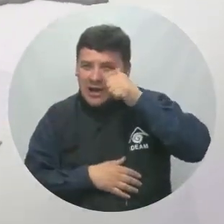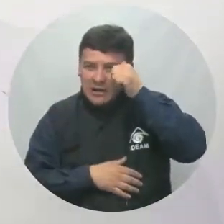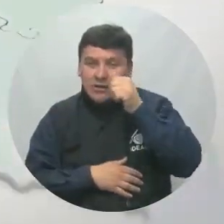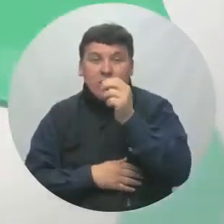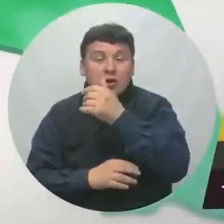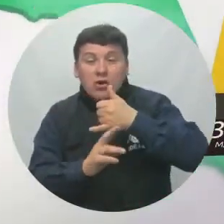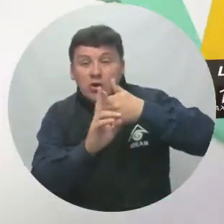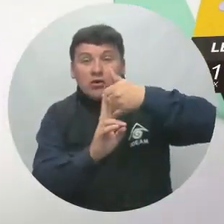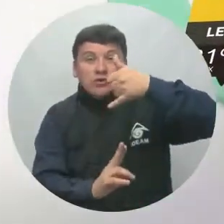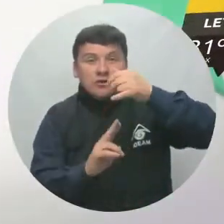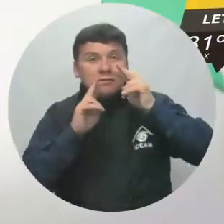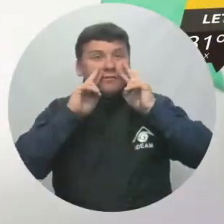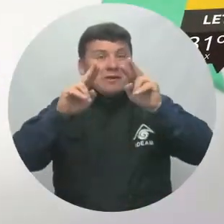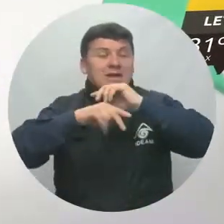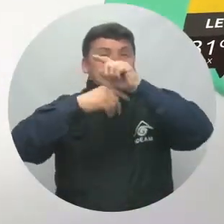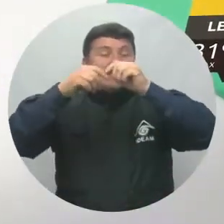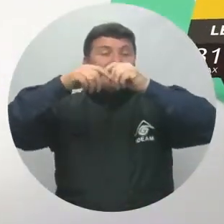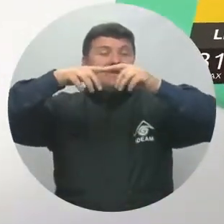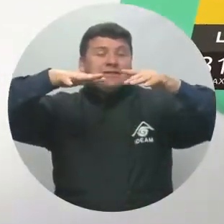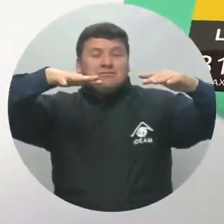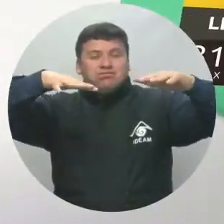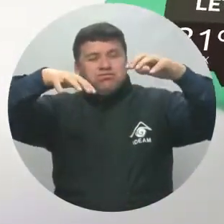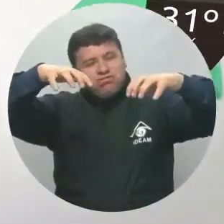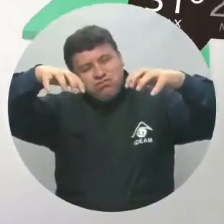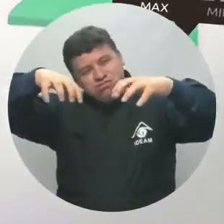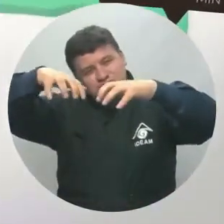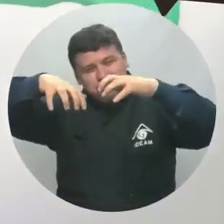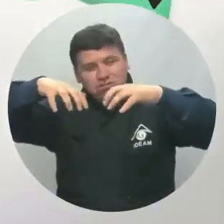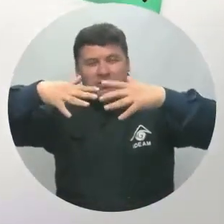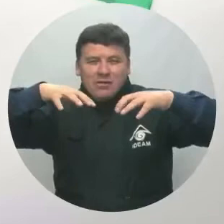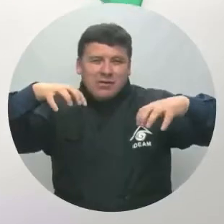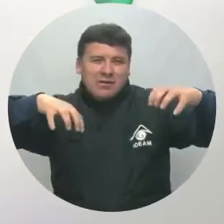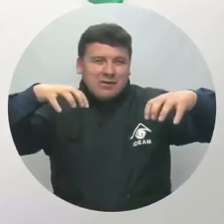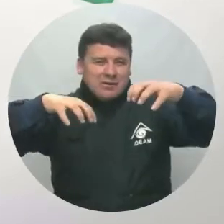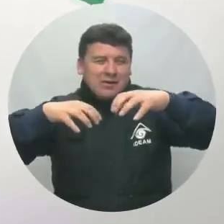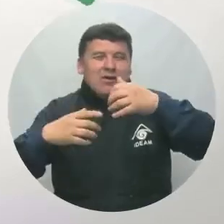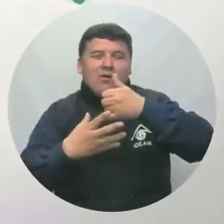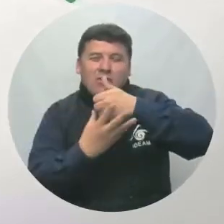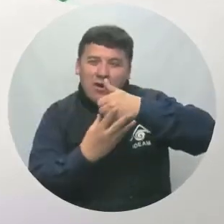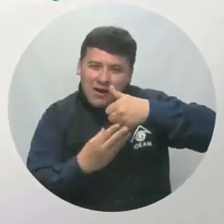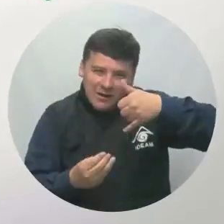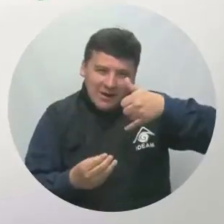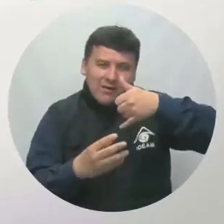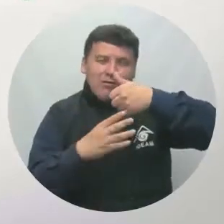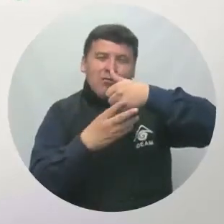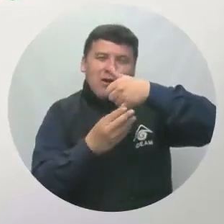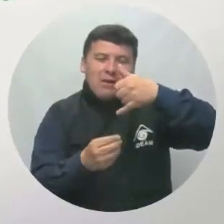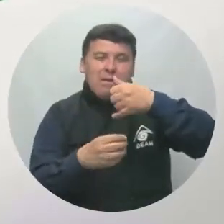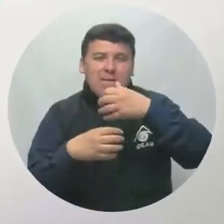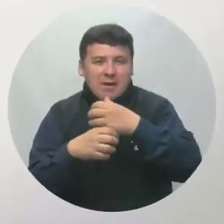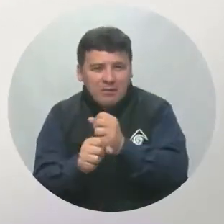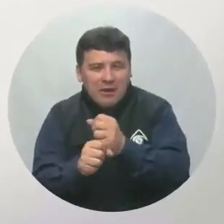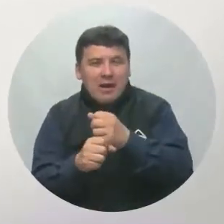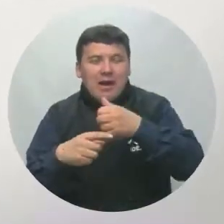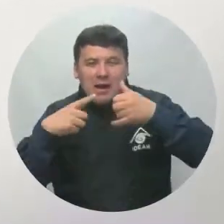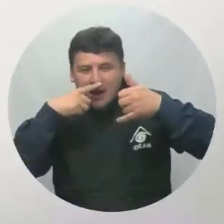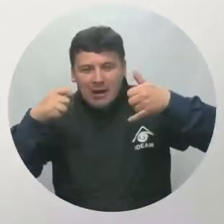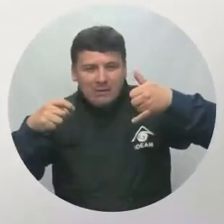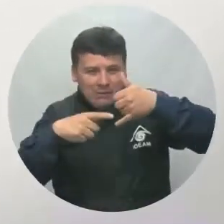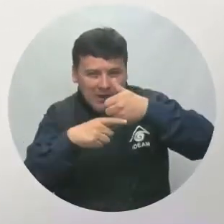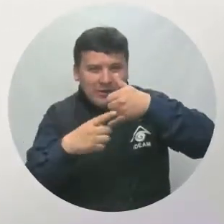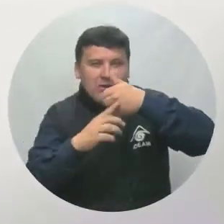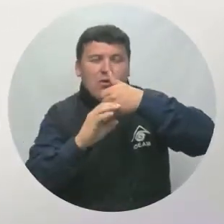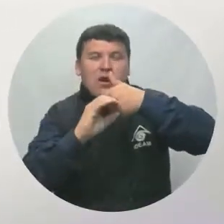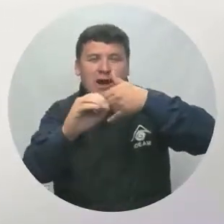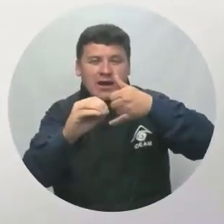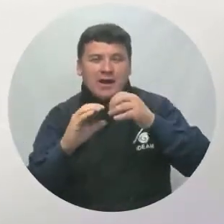Sobre el sur del país se observa cielo mayormente cubierto con lluvias y o lloviznas en zonas del Guainía, Baupés, Amazonas, Guaviare y en